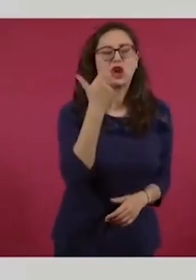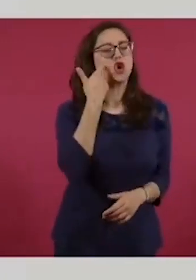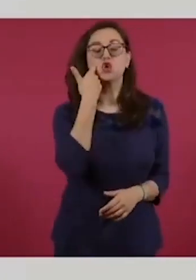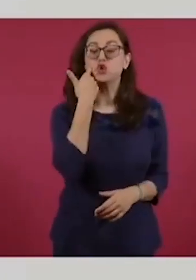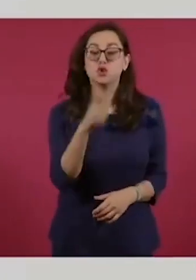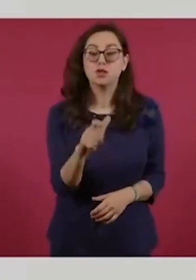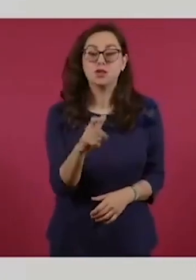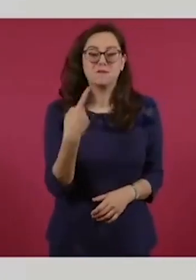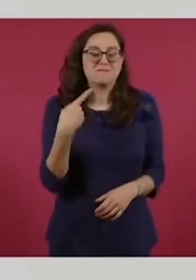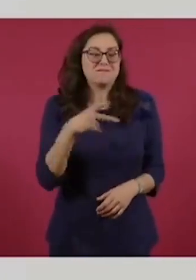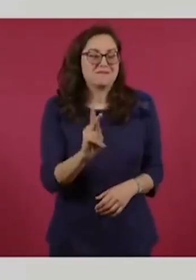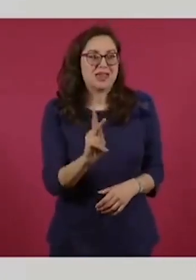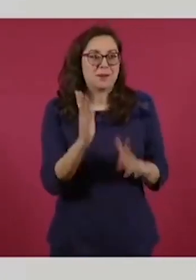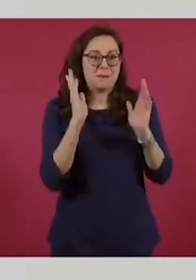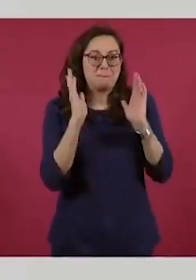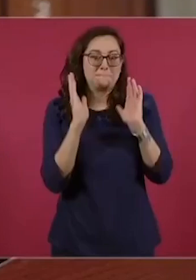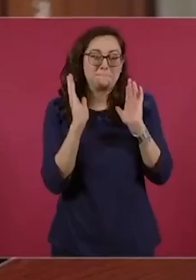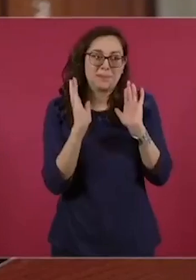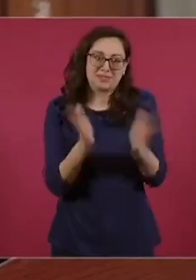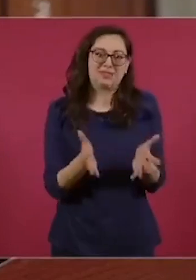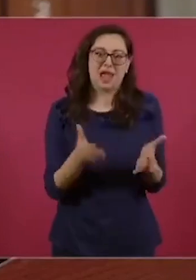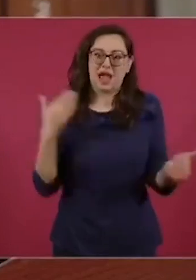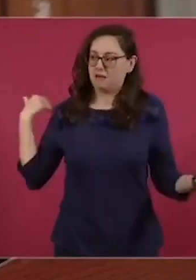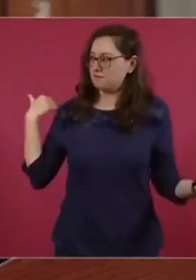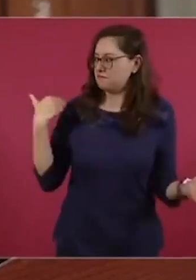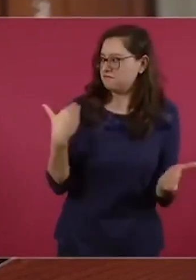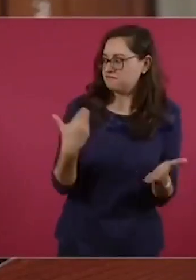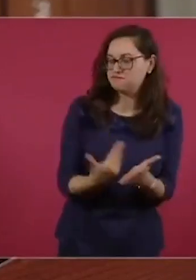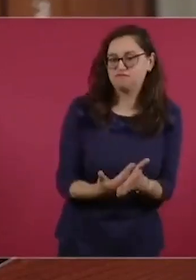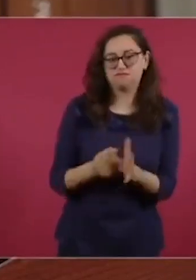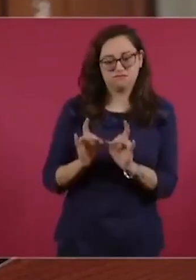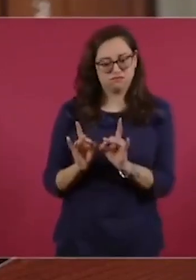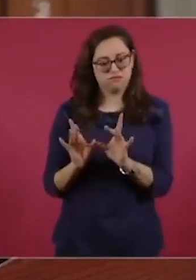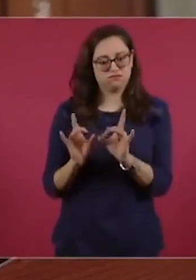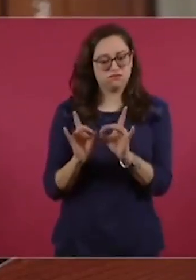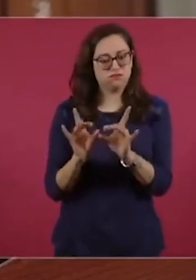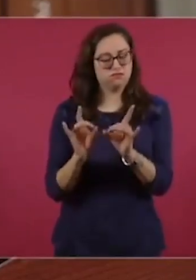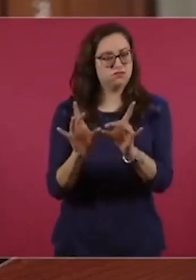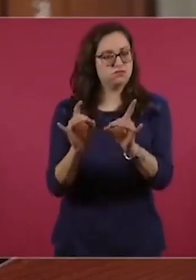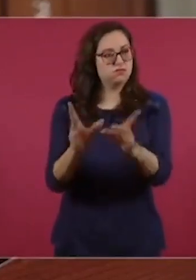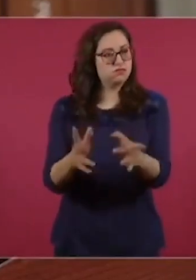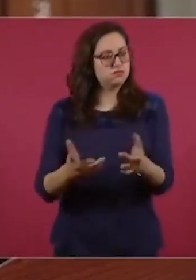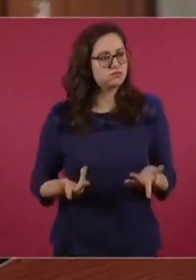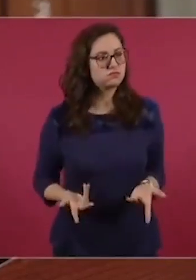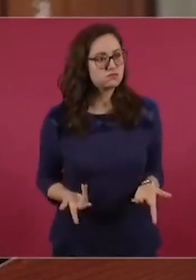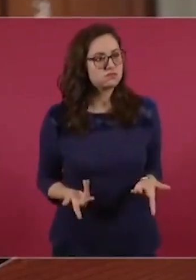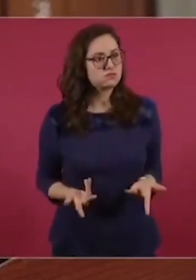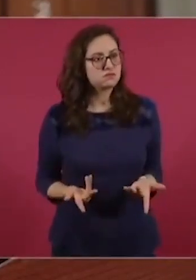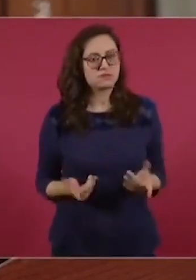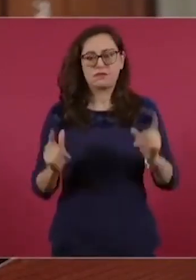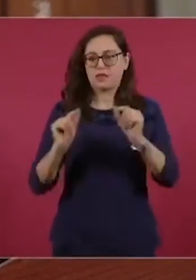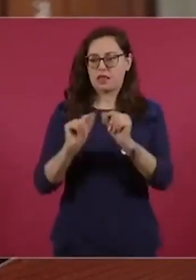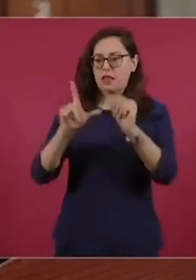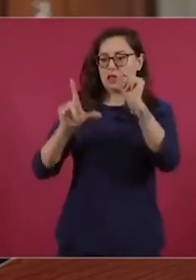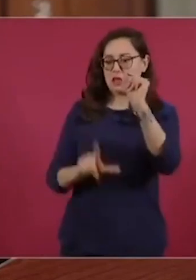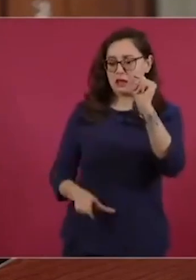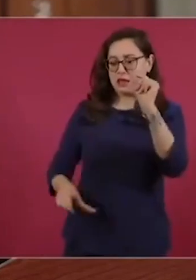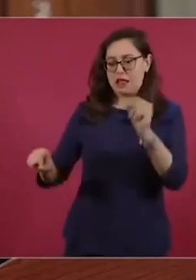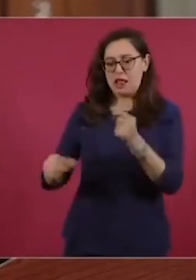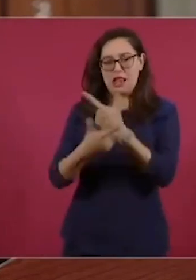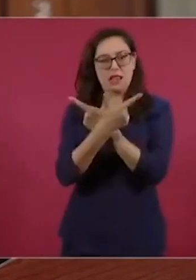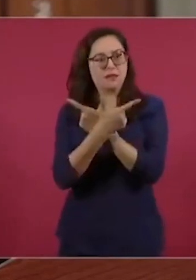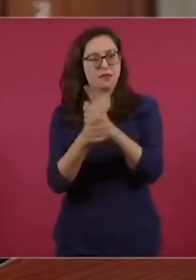como usted comprenderá, los temas vinculados a la libertad e independencia de los